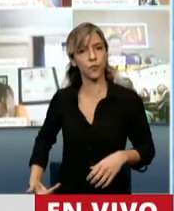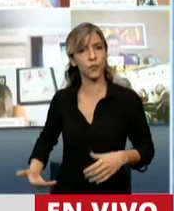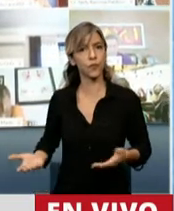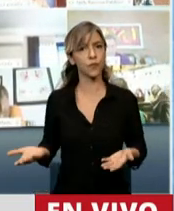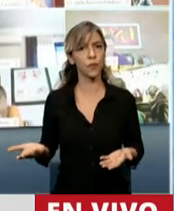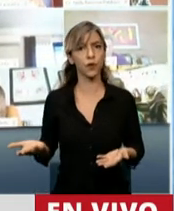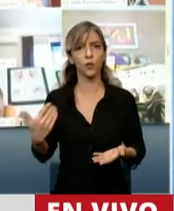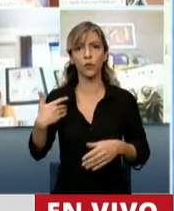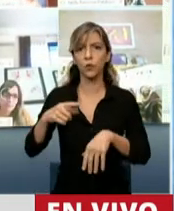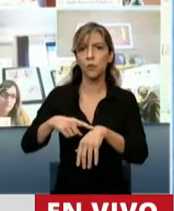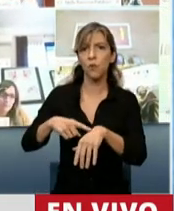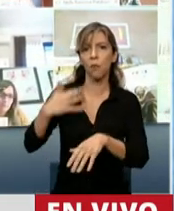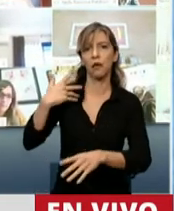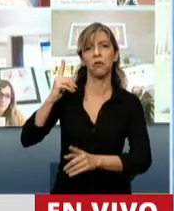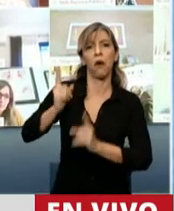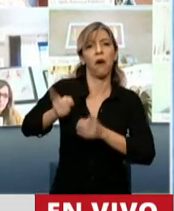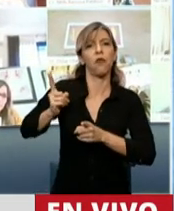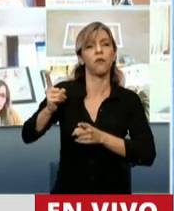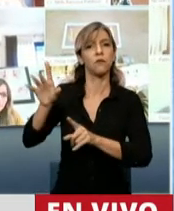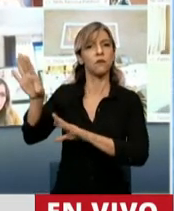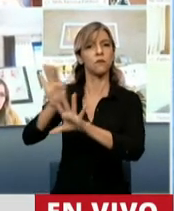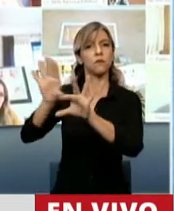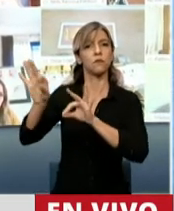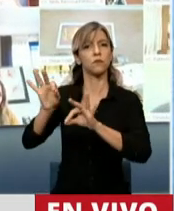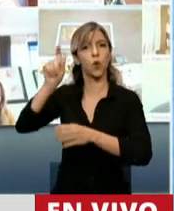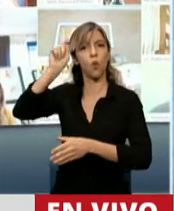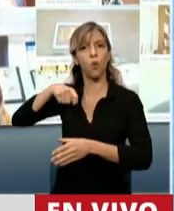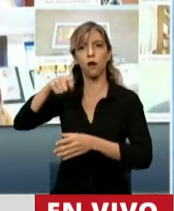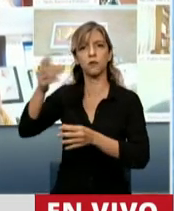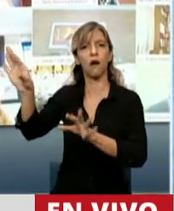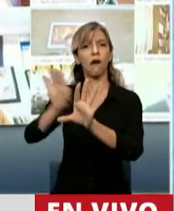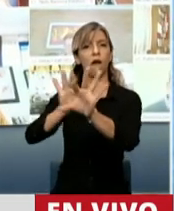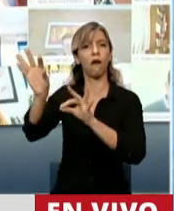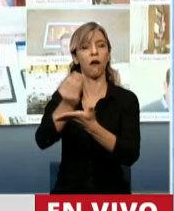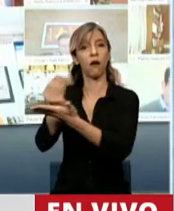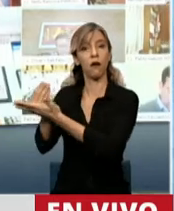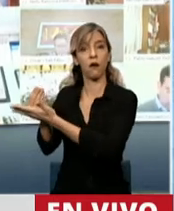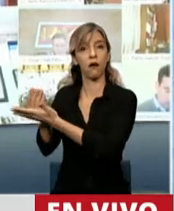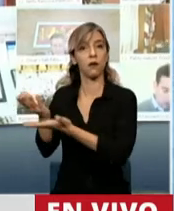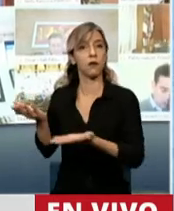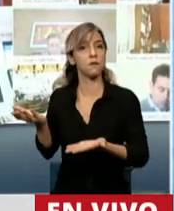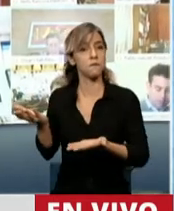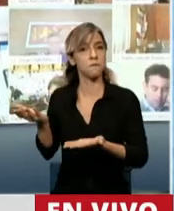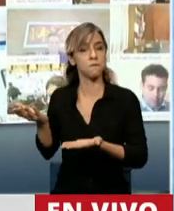los jueces que tienen que velar por los derechos de los catamarqueños.